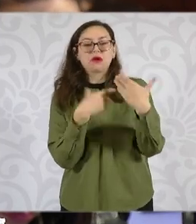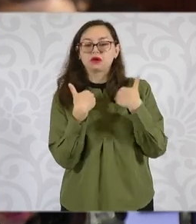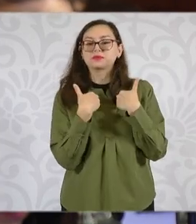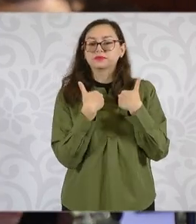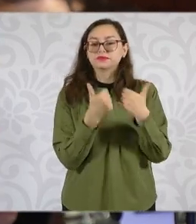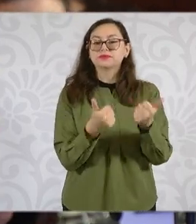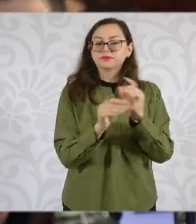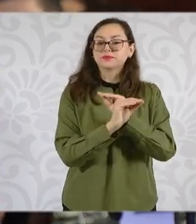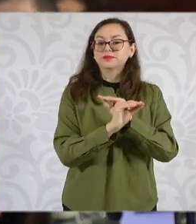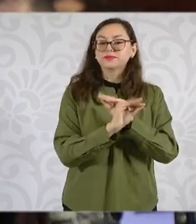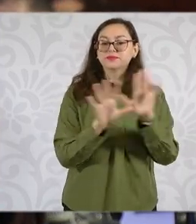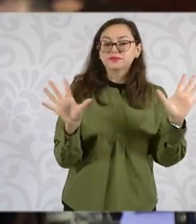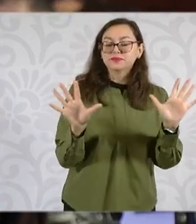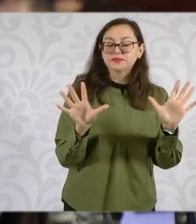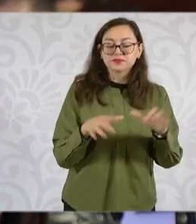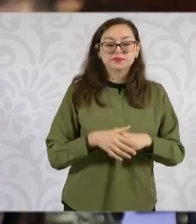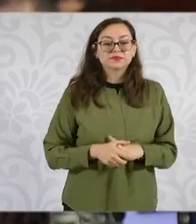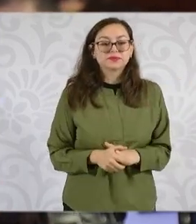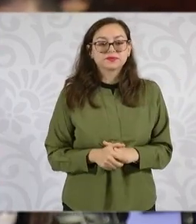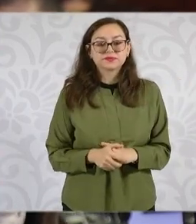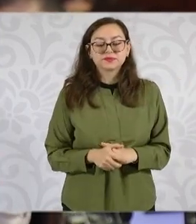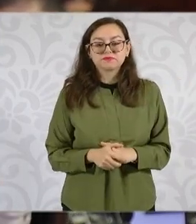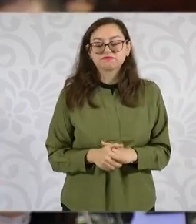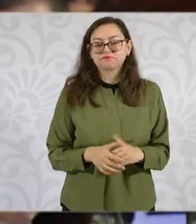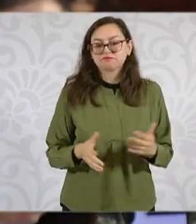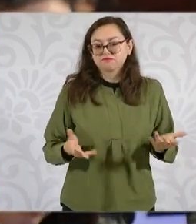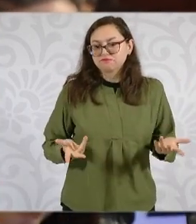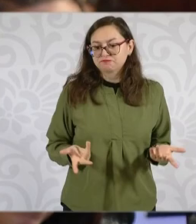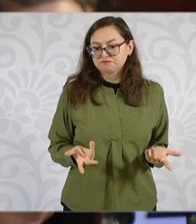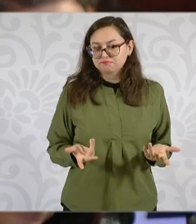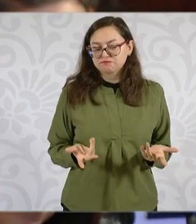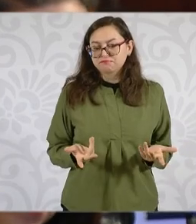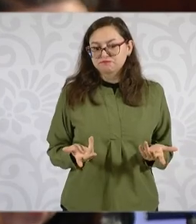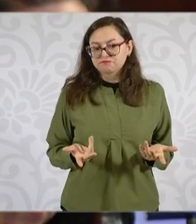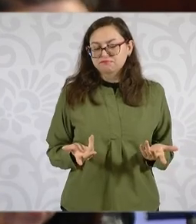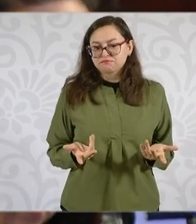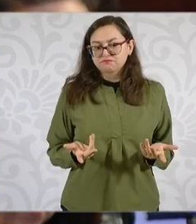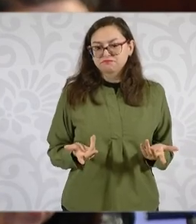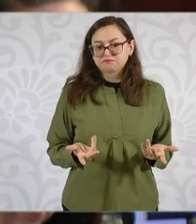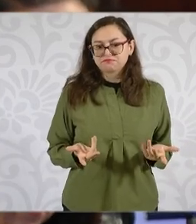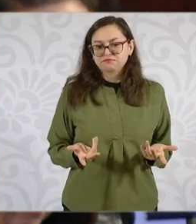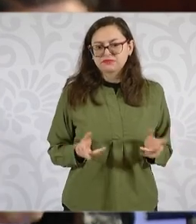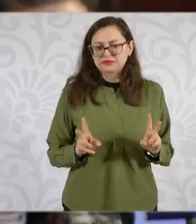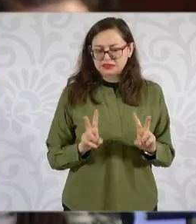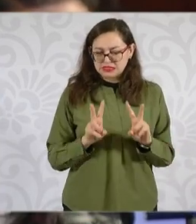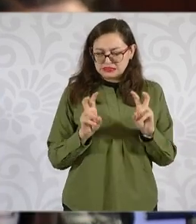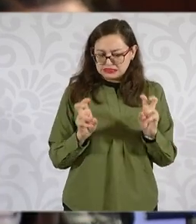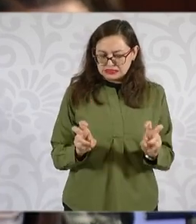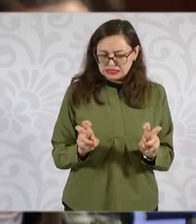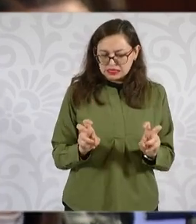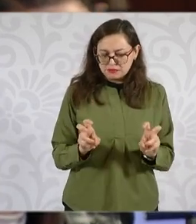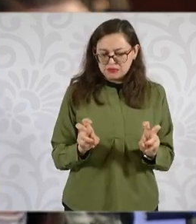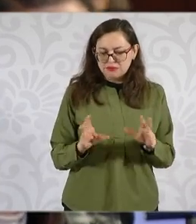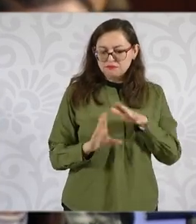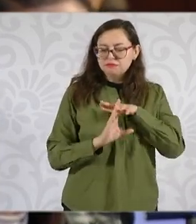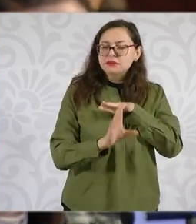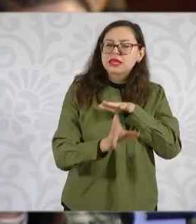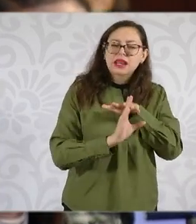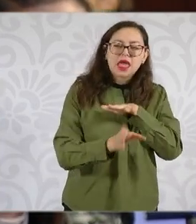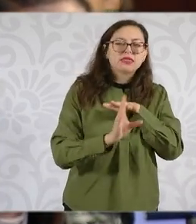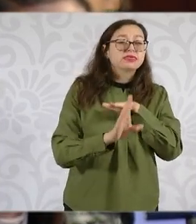en toda esta planeación, aquí también se ha expuesto en algún momento el tema de la vivienda para migrantes.